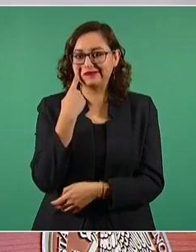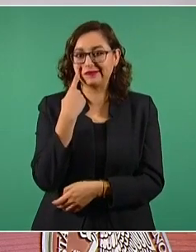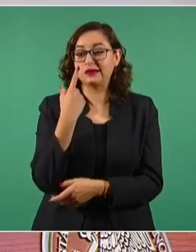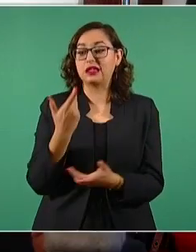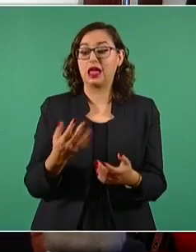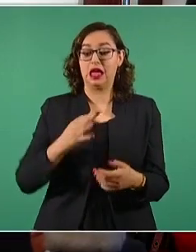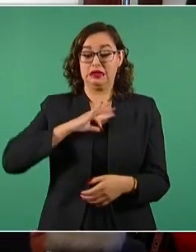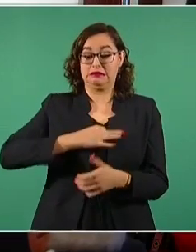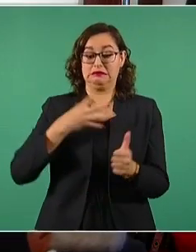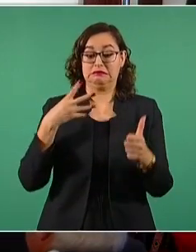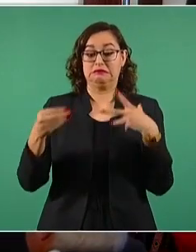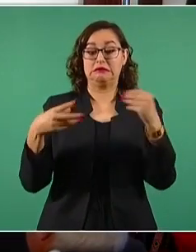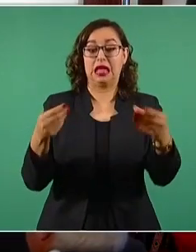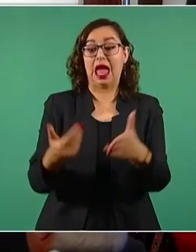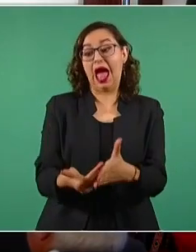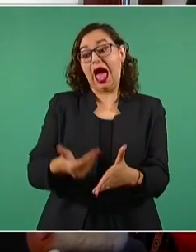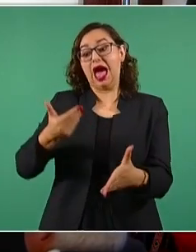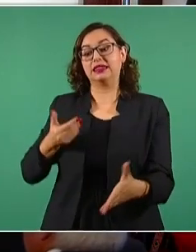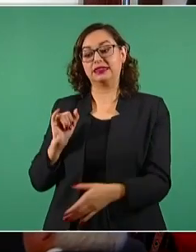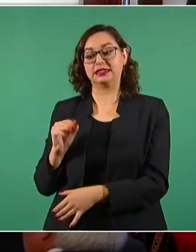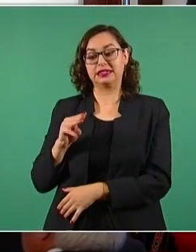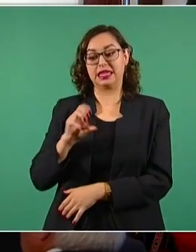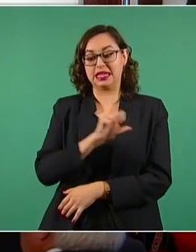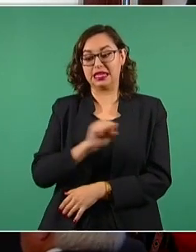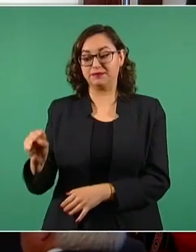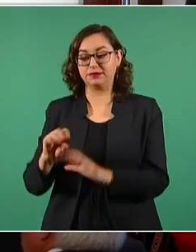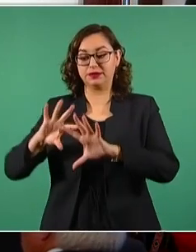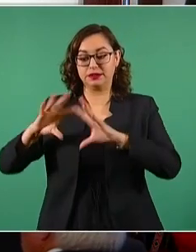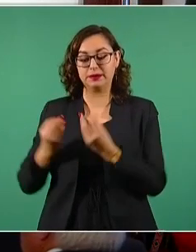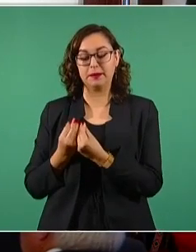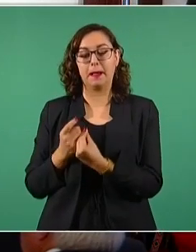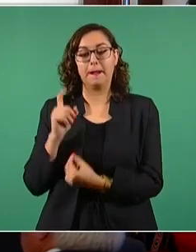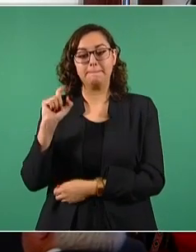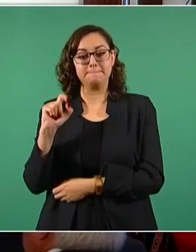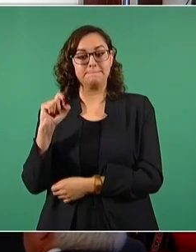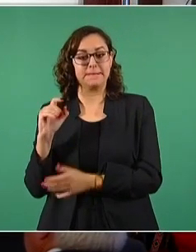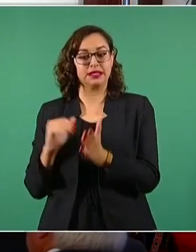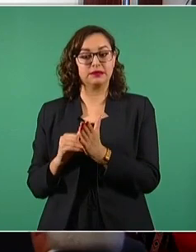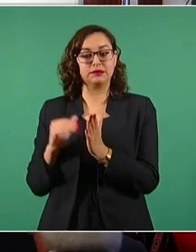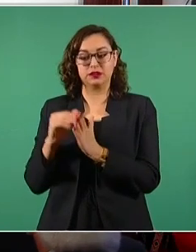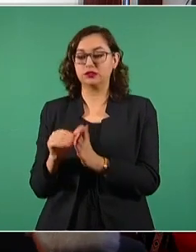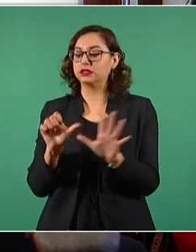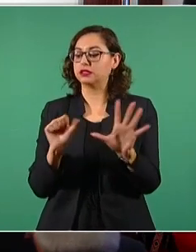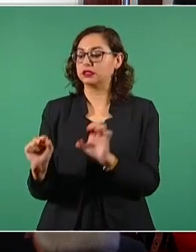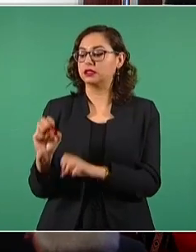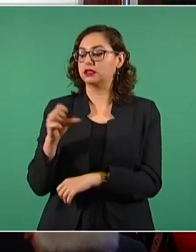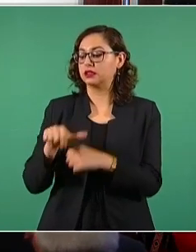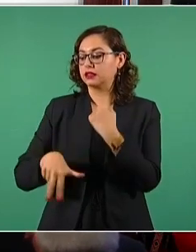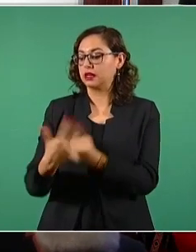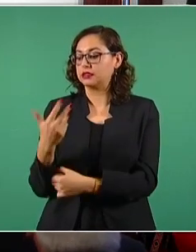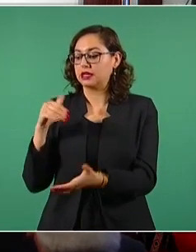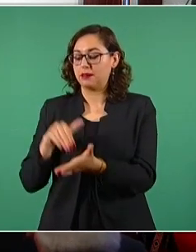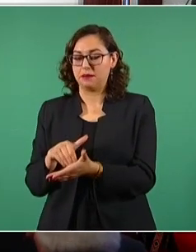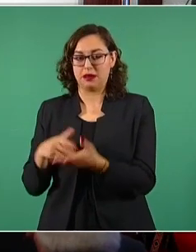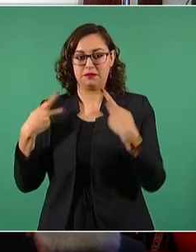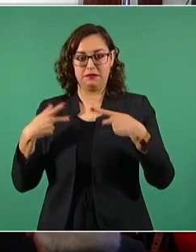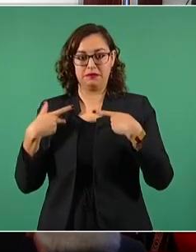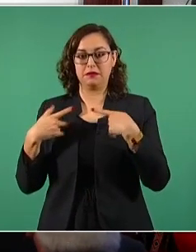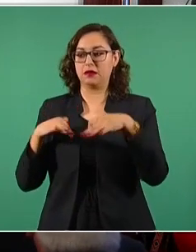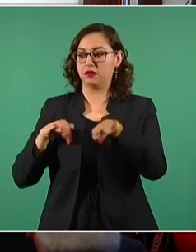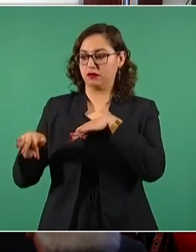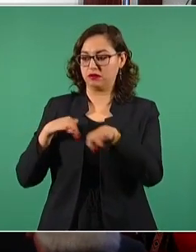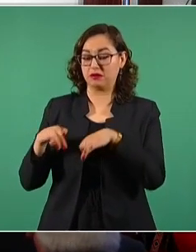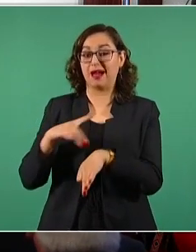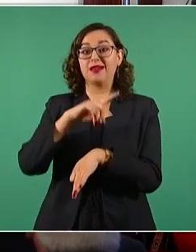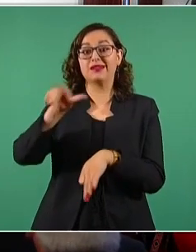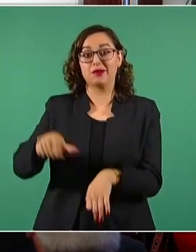antes de la crisis sanitaria y que sumaban 20 millones 613 mil trabajadores, un